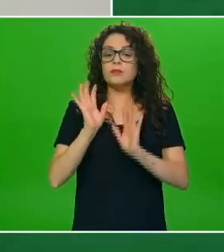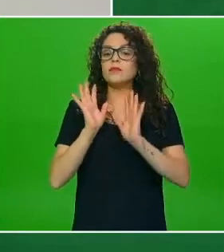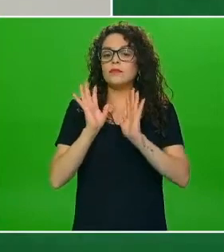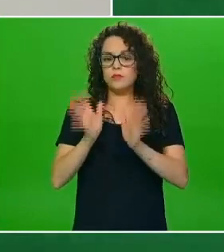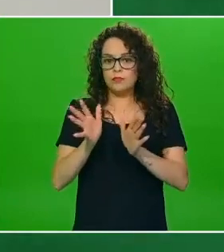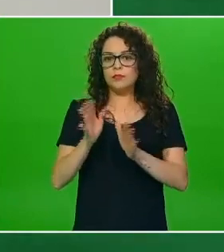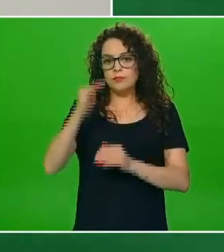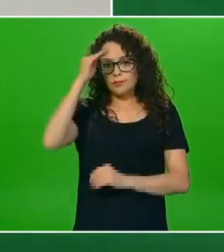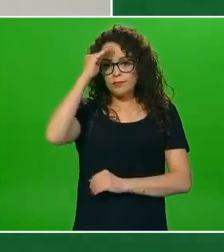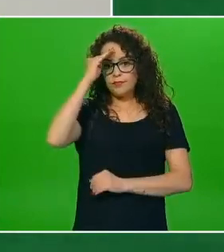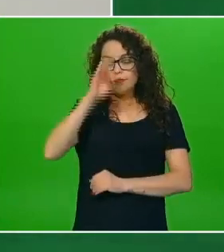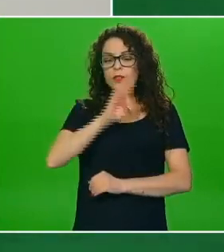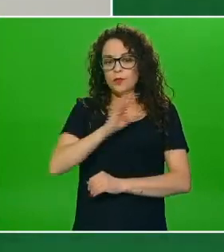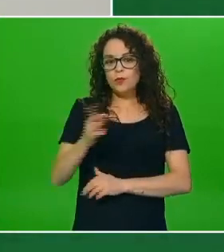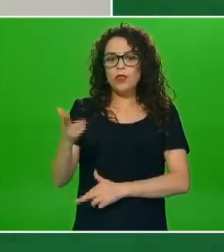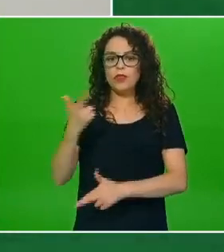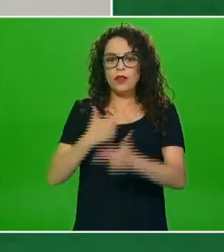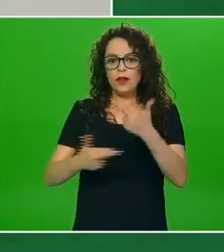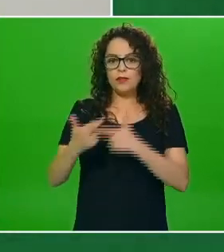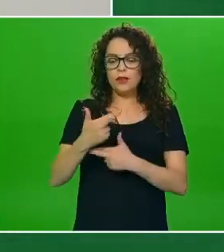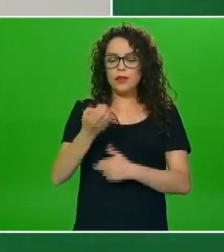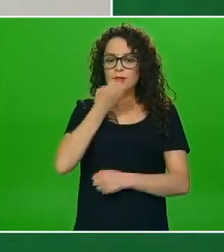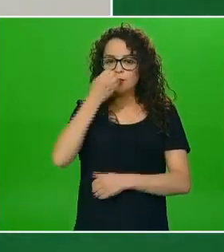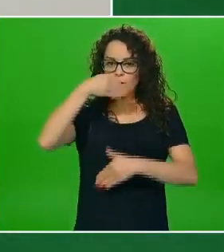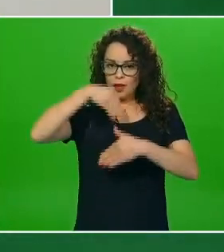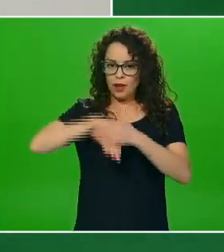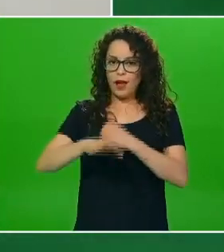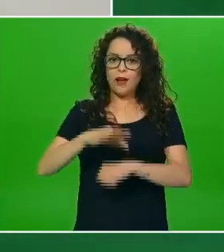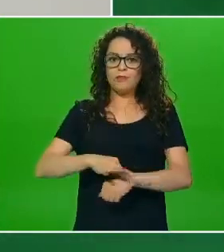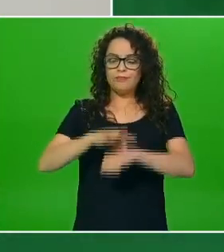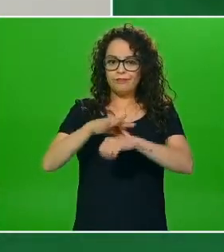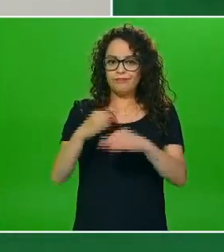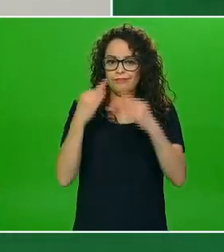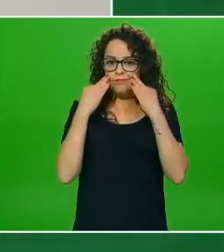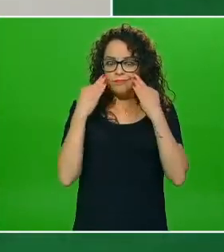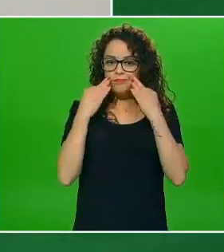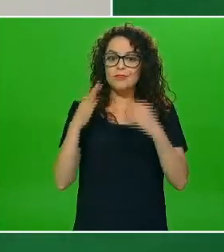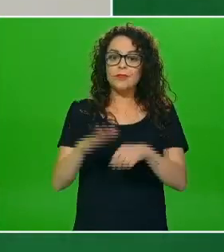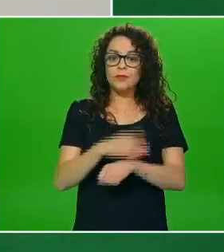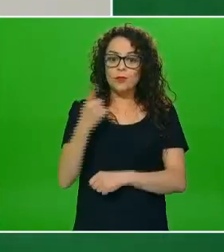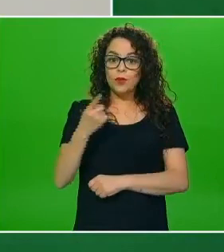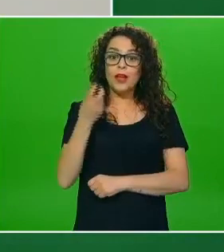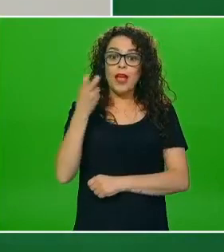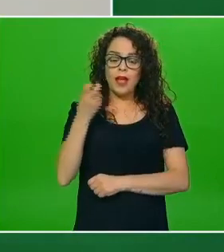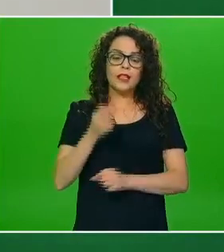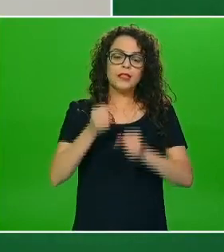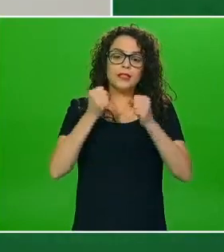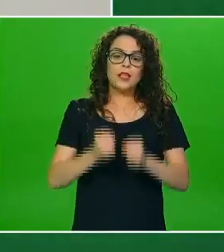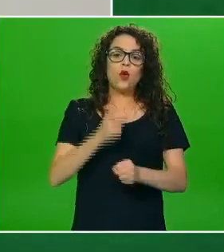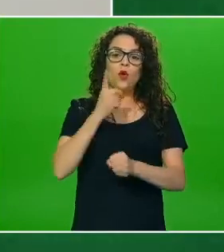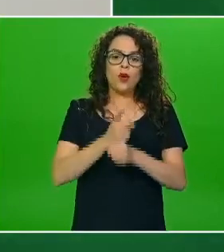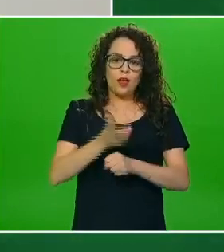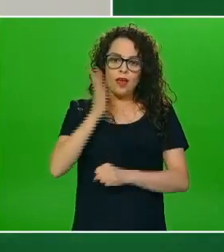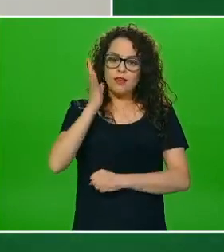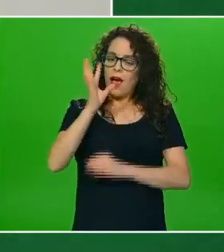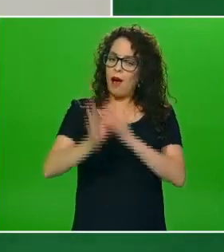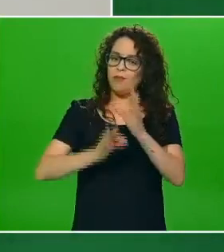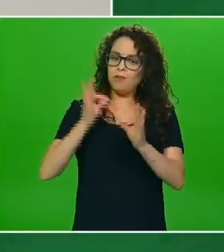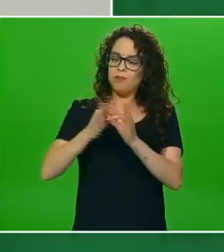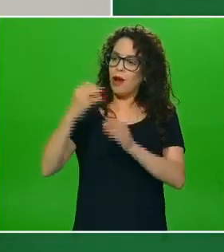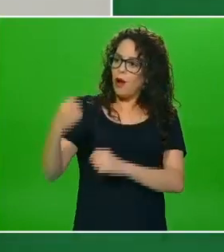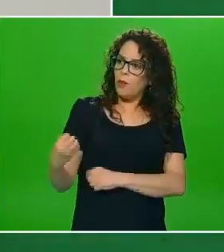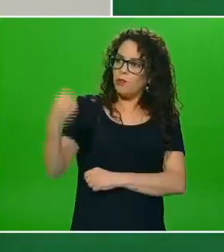implementado y retomado las clases presenciales precisamente por haber logrado este elemento de seguridad de ser semáforo verde